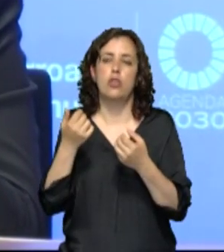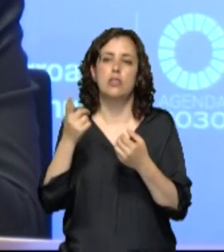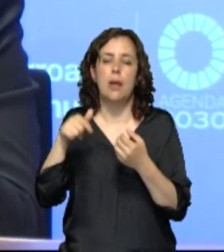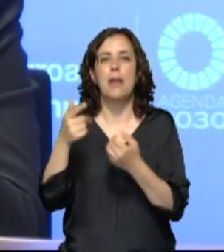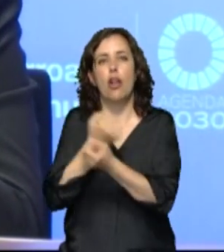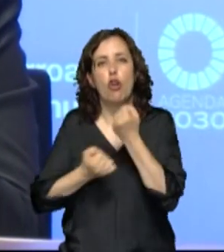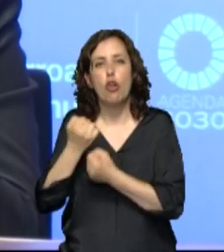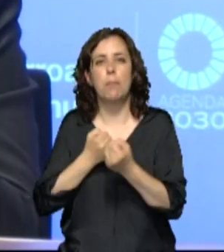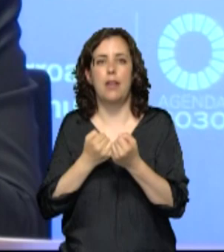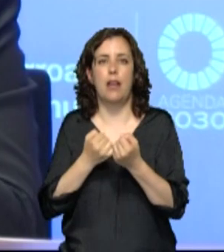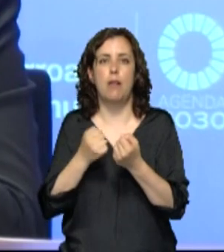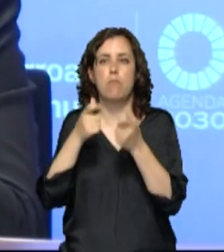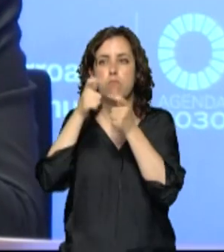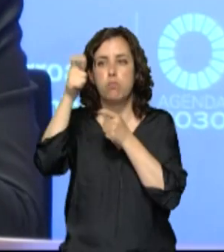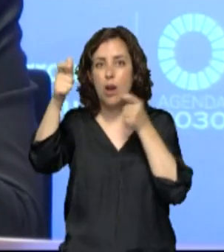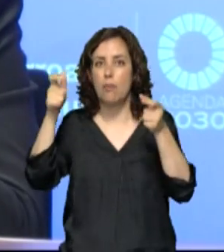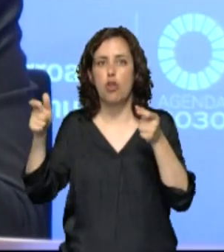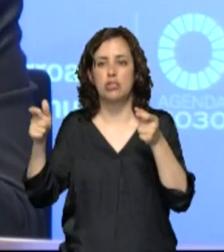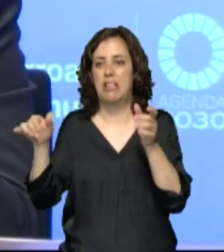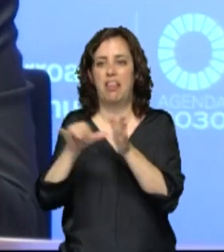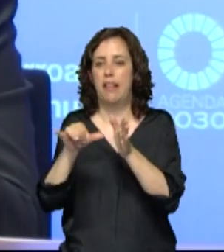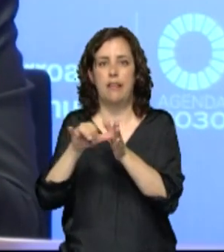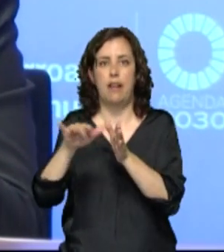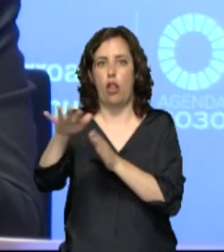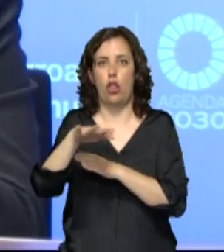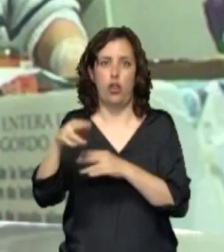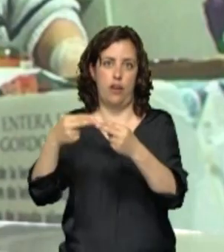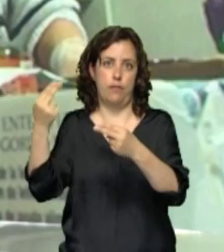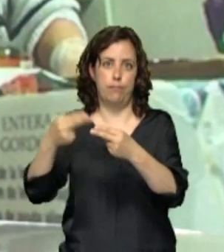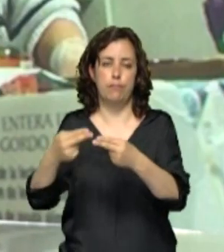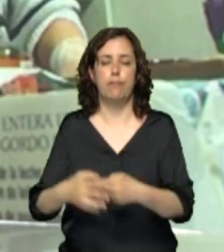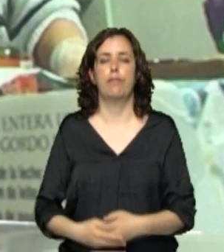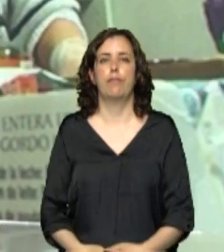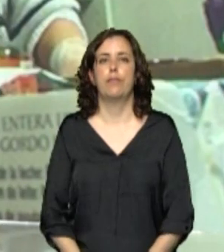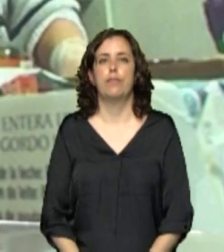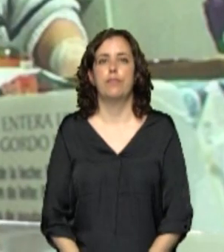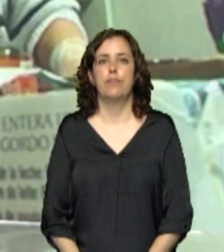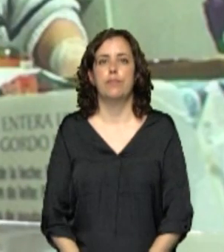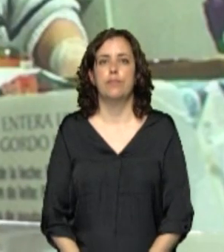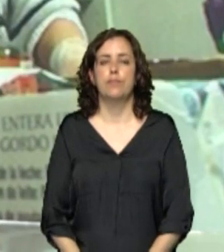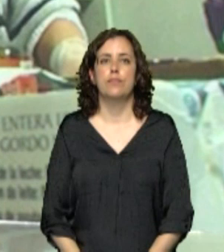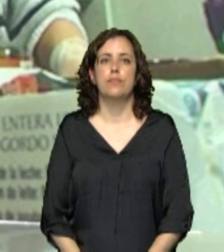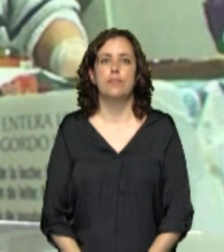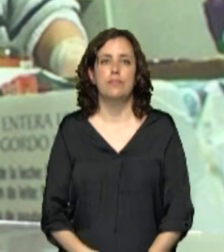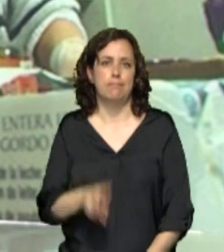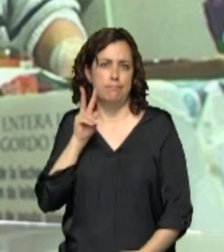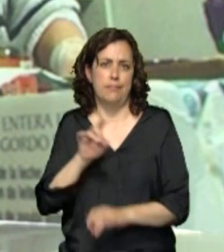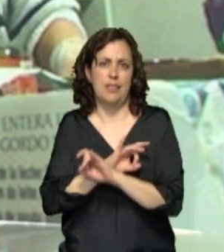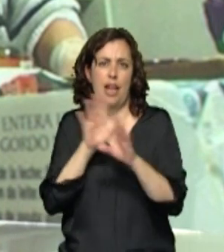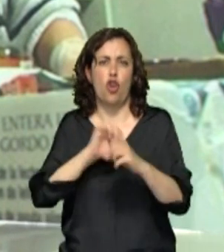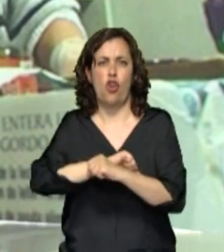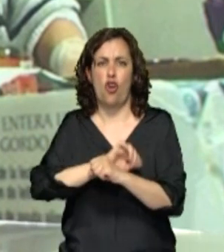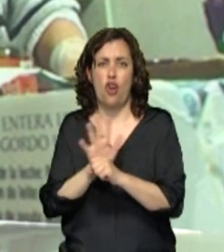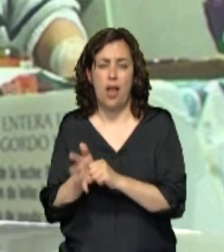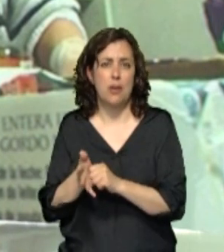producen entre pueblos próximos dentro de la muga. Sin duda, el coronavirus, lo estamos viendo, está golpeando con fuerza